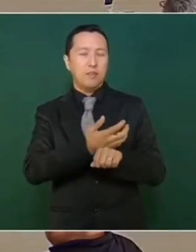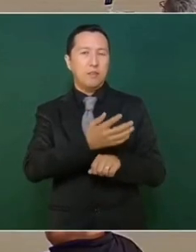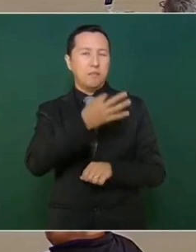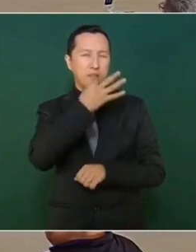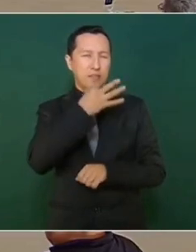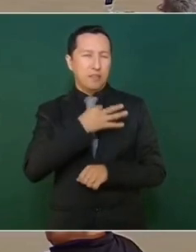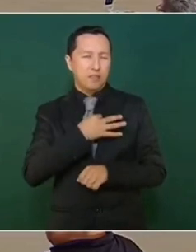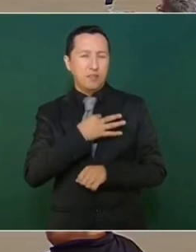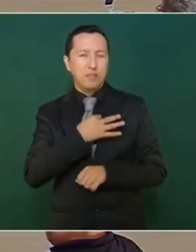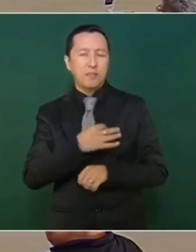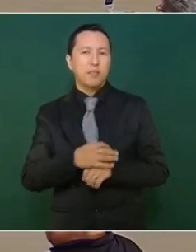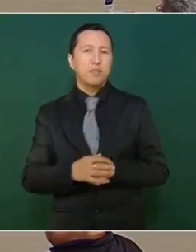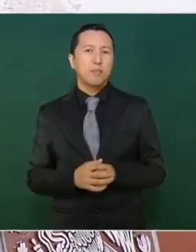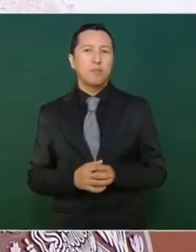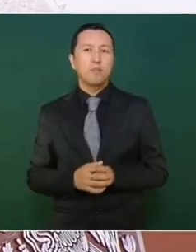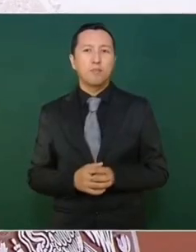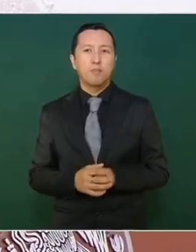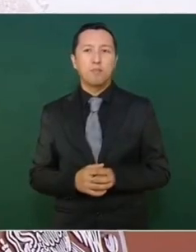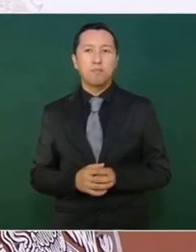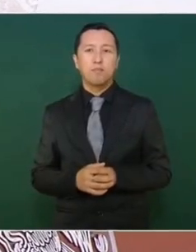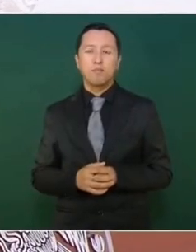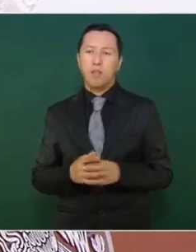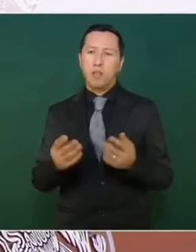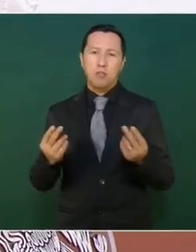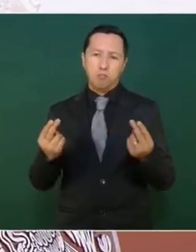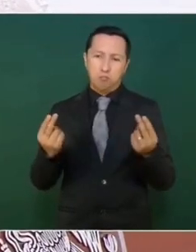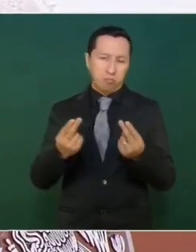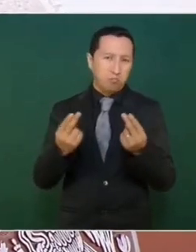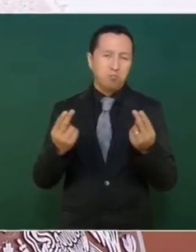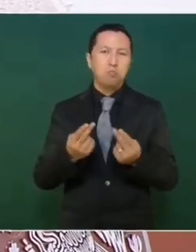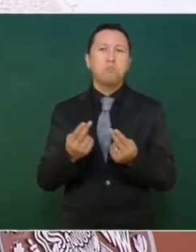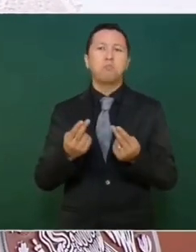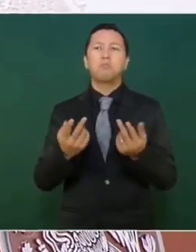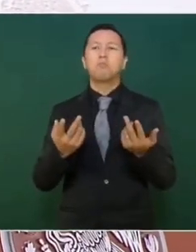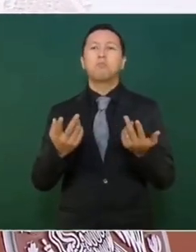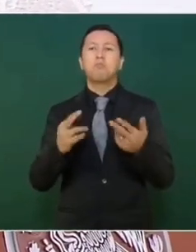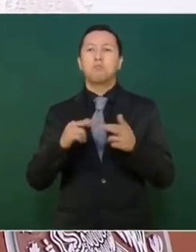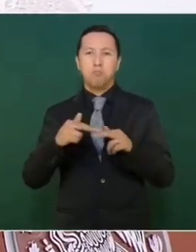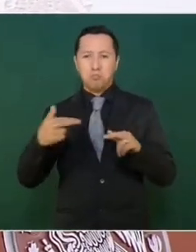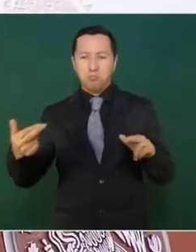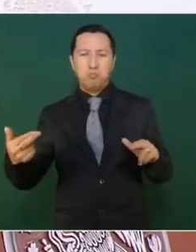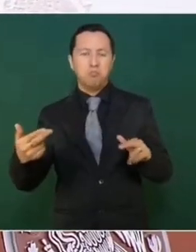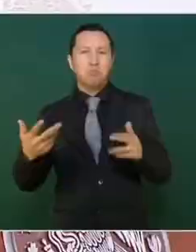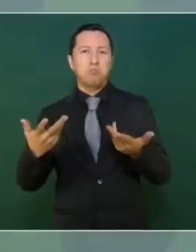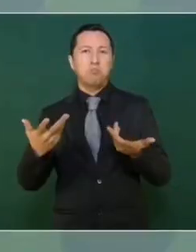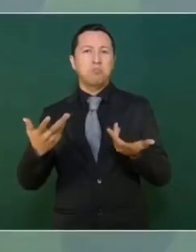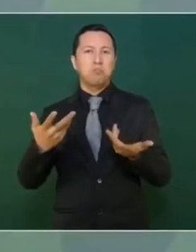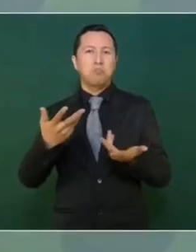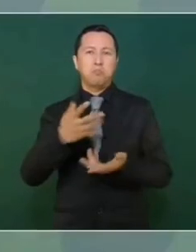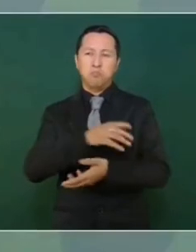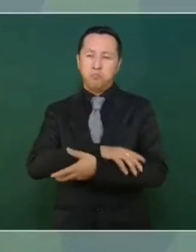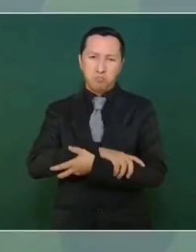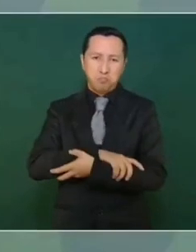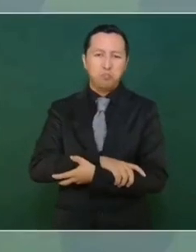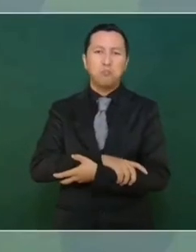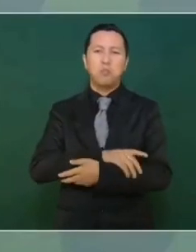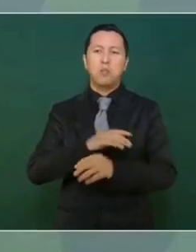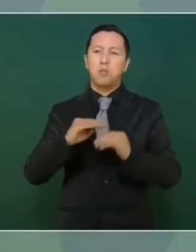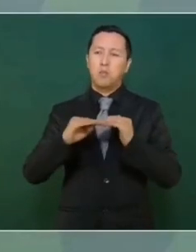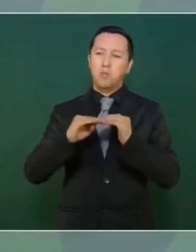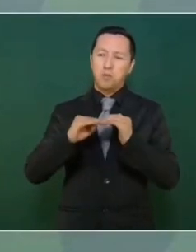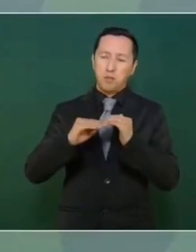que tenemos que tener una relación con un pie de igualdad,